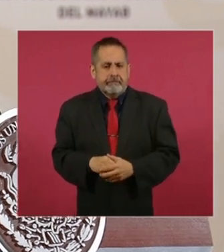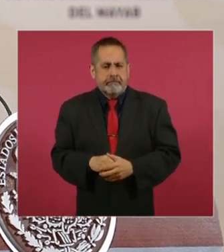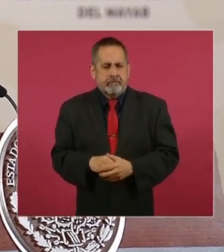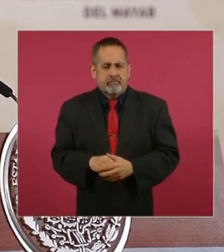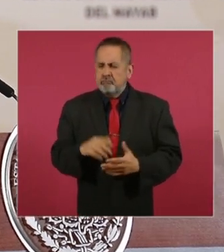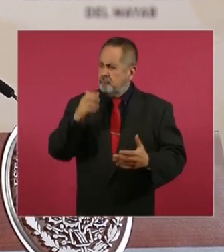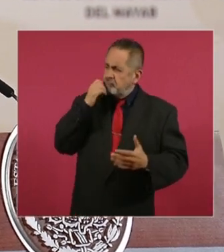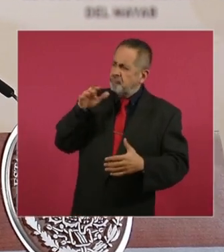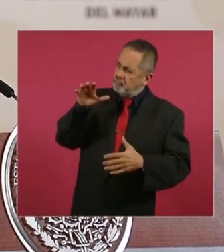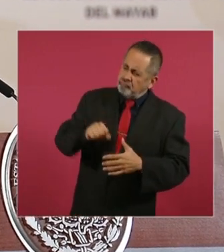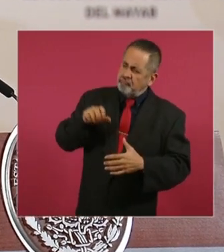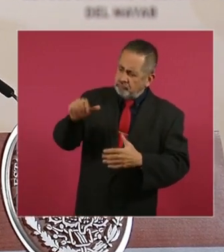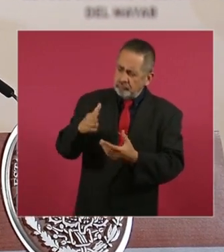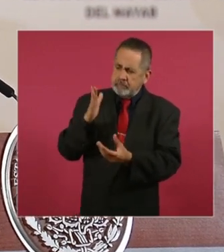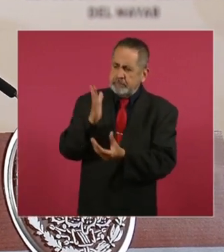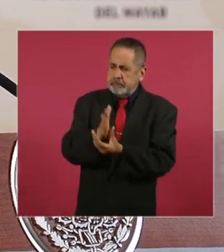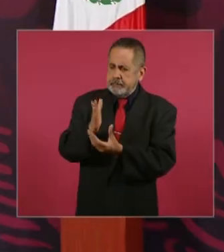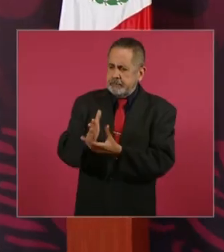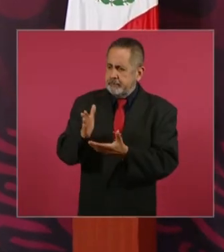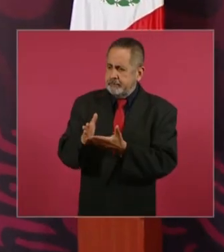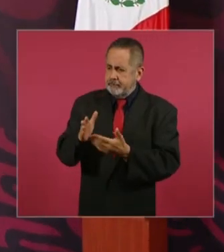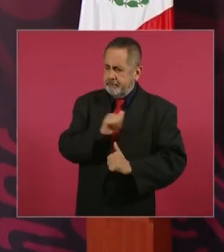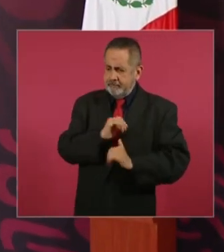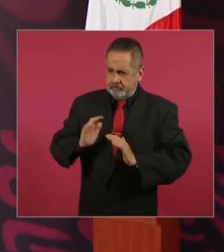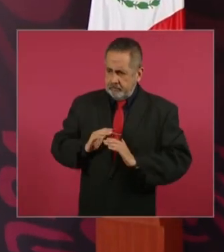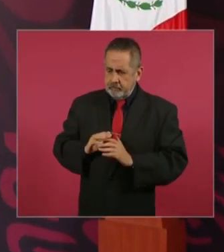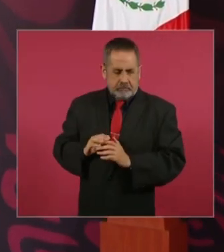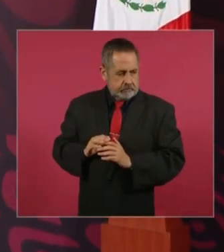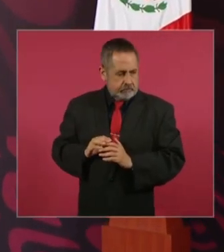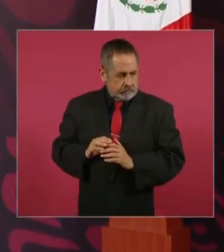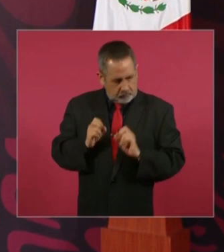los archivos del Ejército, ahí están los archivos,